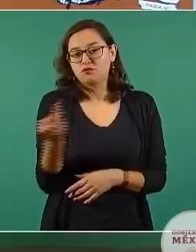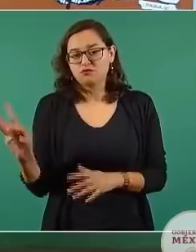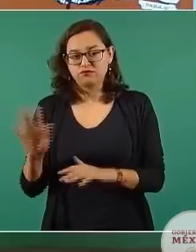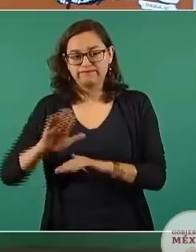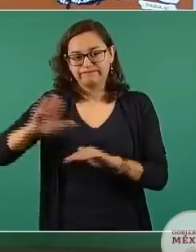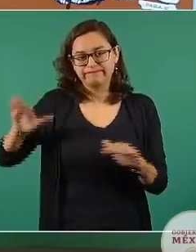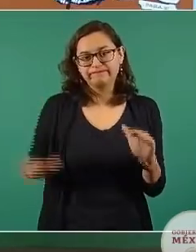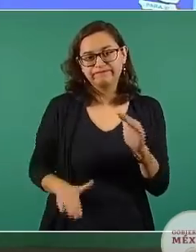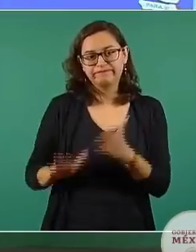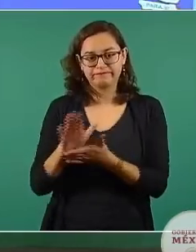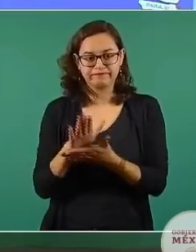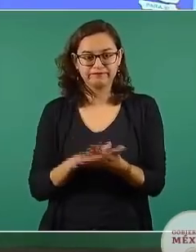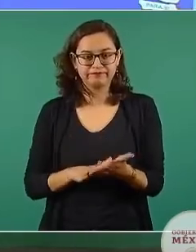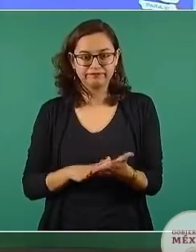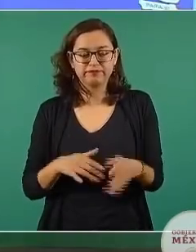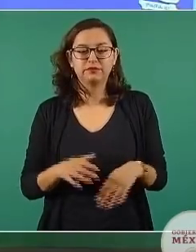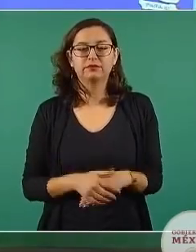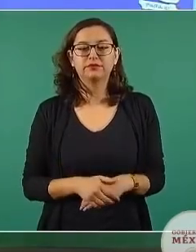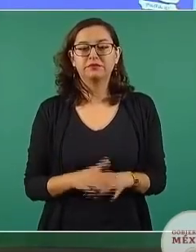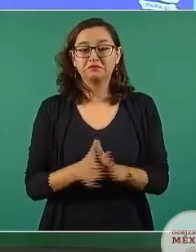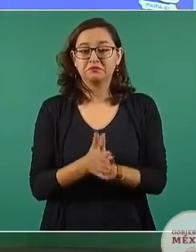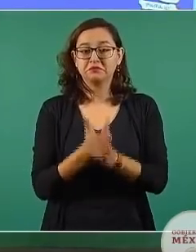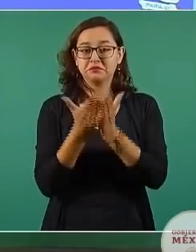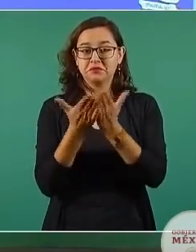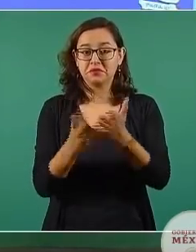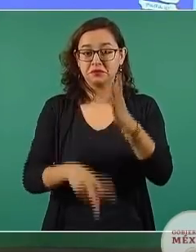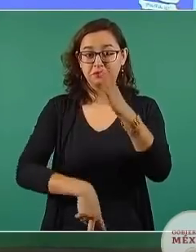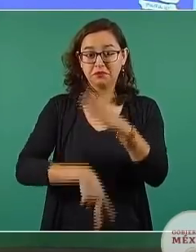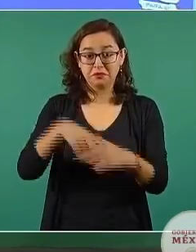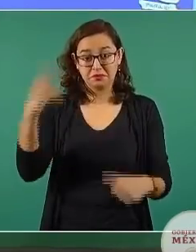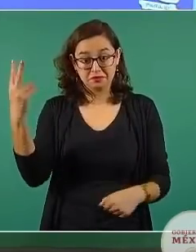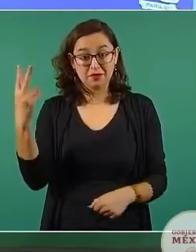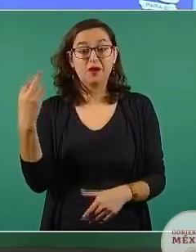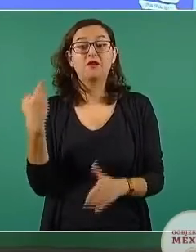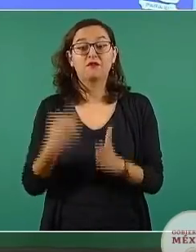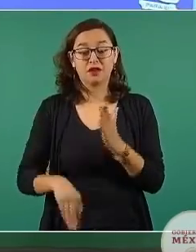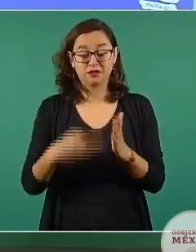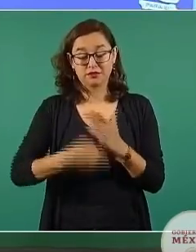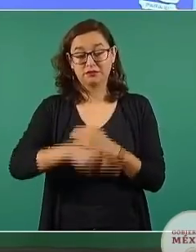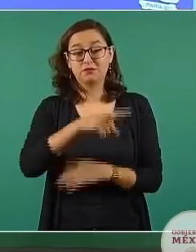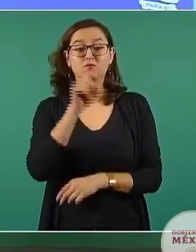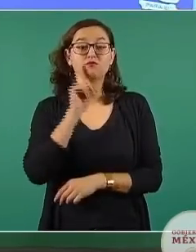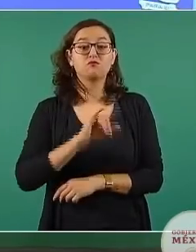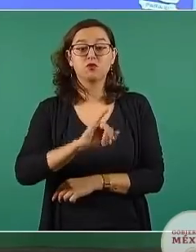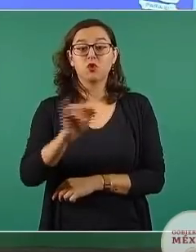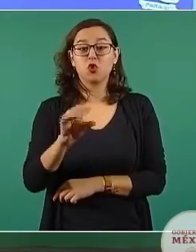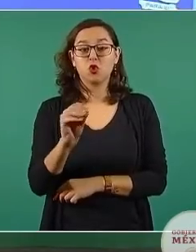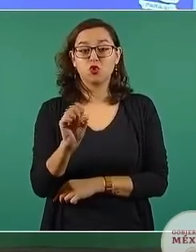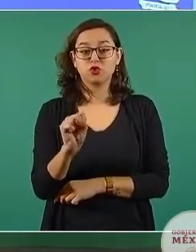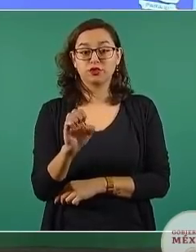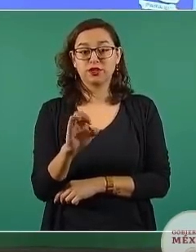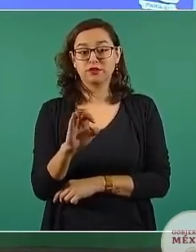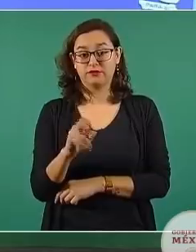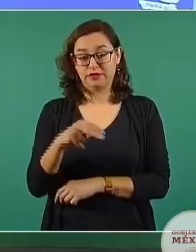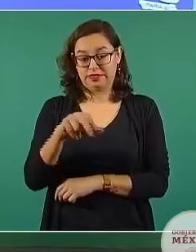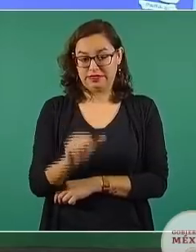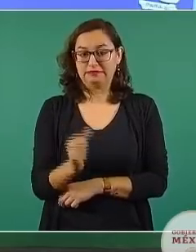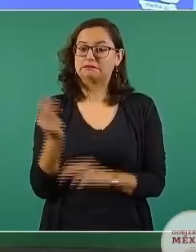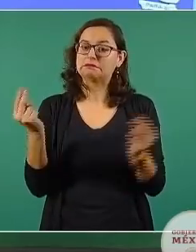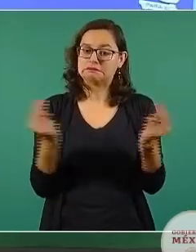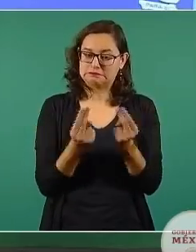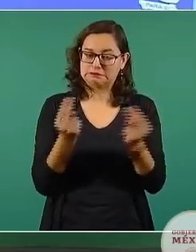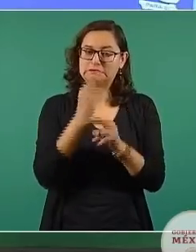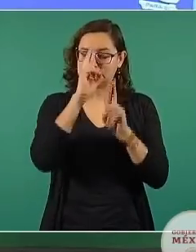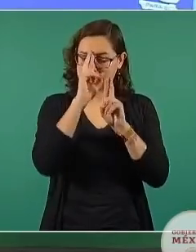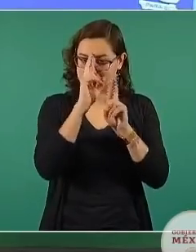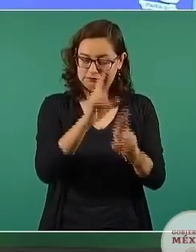El libro vacío de Josefina Vicenzo, un homenaje que le debíamos hacía muchísimo tiempo a Josefina Vicenzo y a la